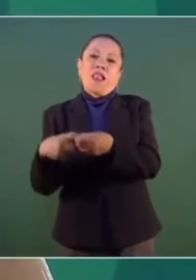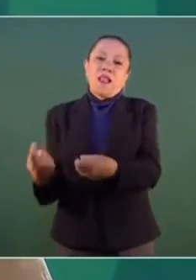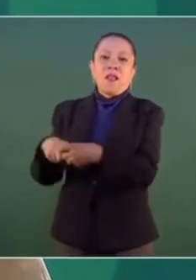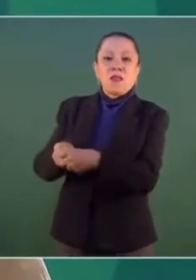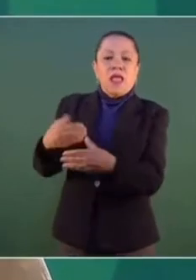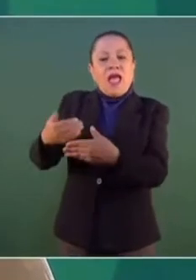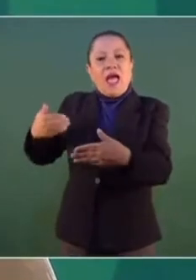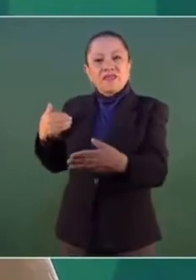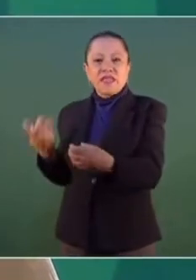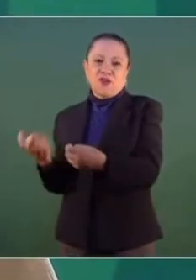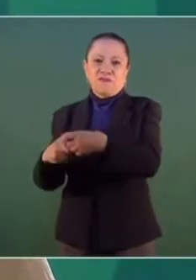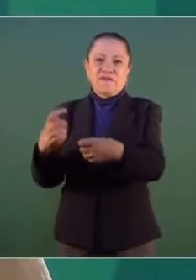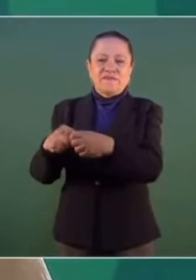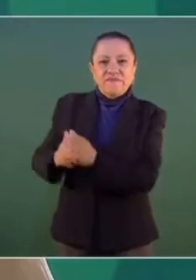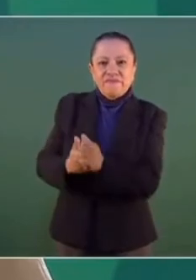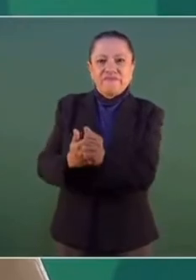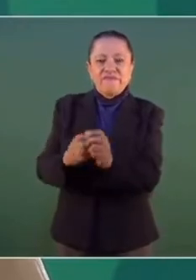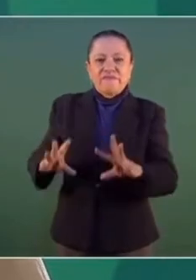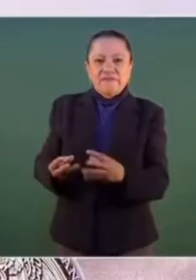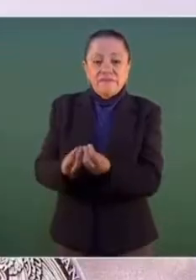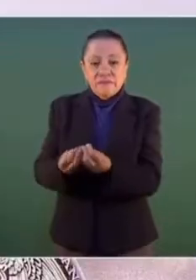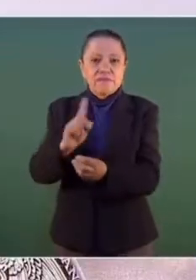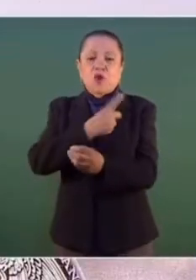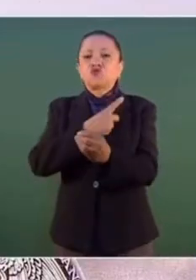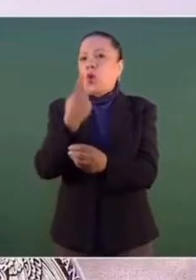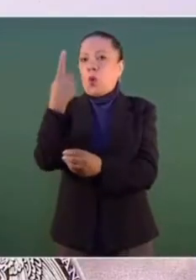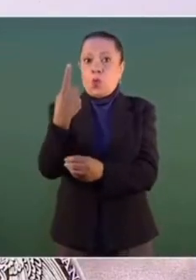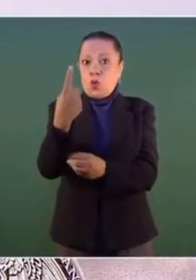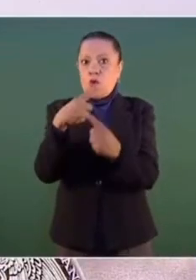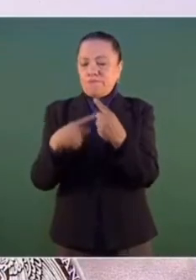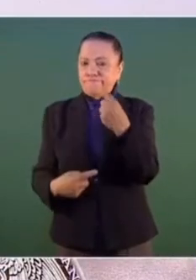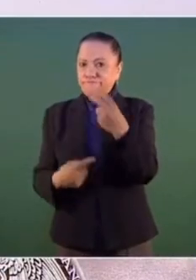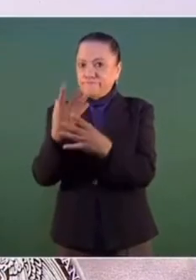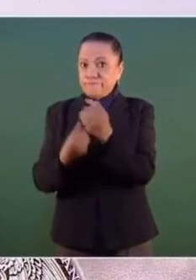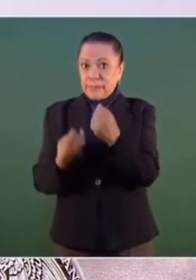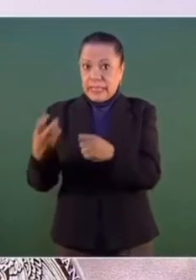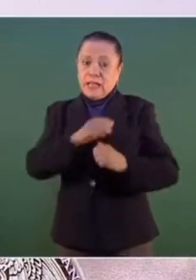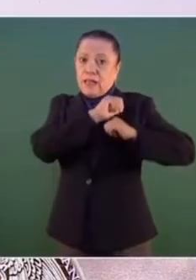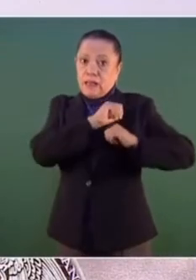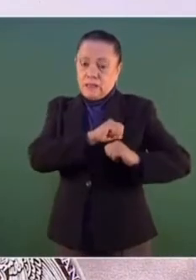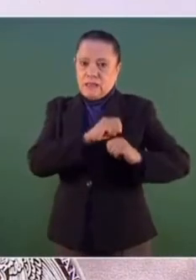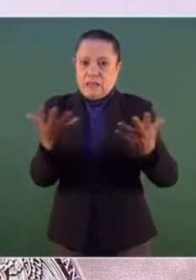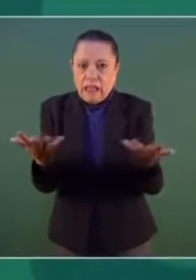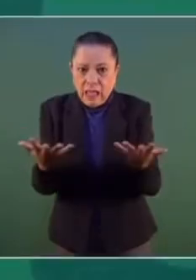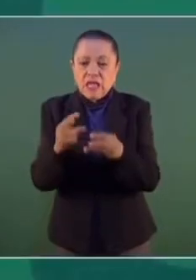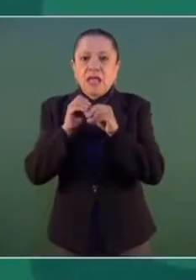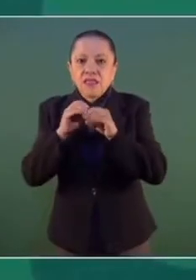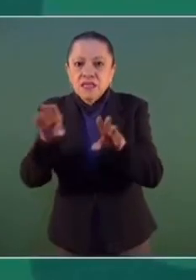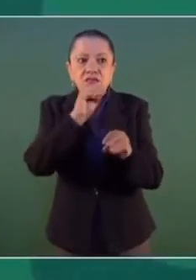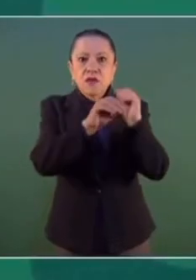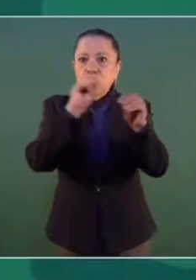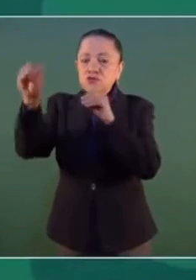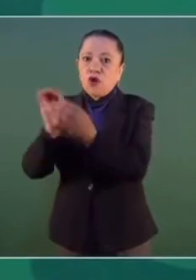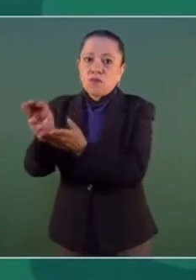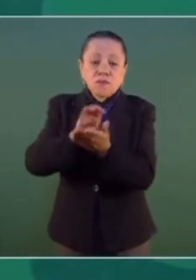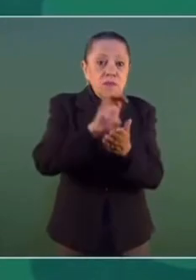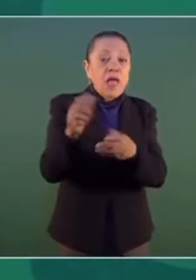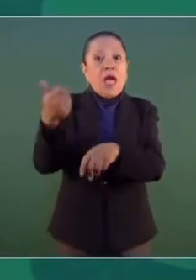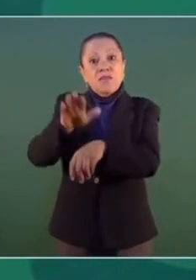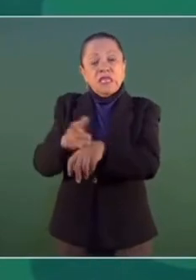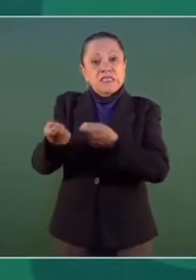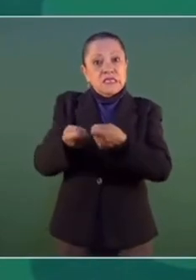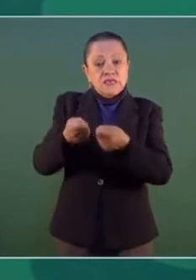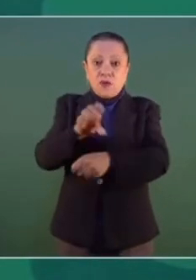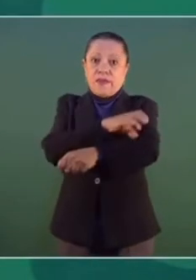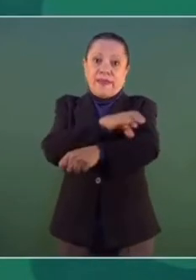subsidiarias anteriores de la Comisión Federal de Electricidad y queda un solo organismo que será el encargado de la generación, de la distribución, de la administración